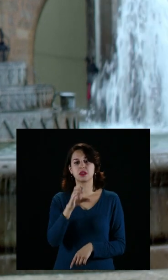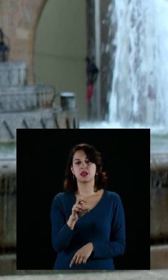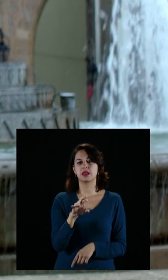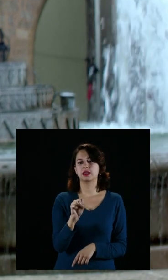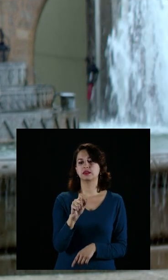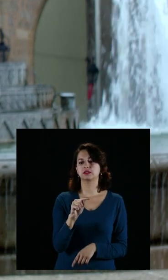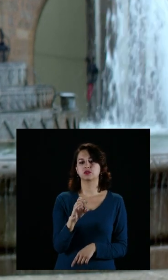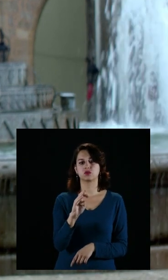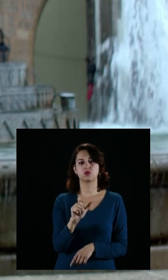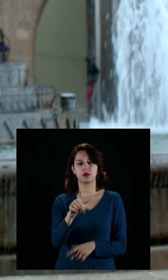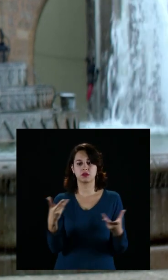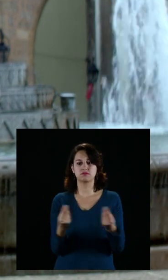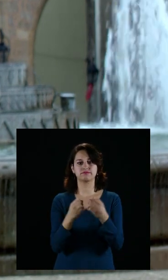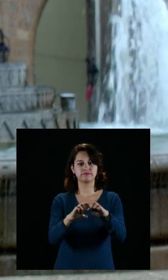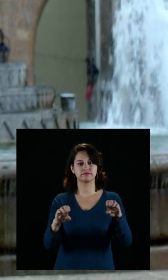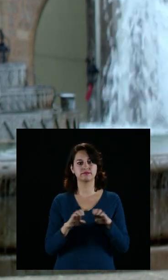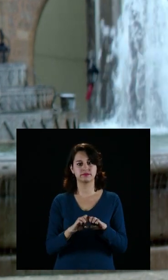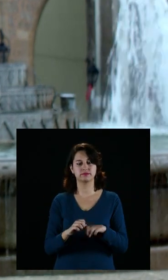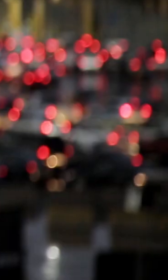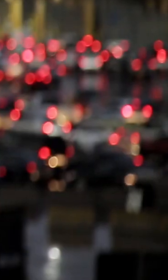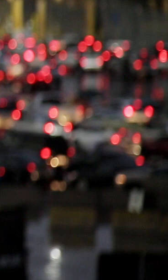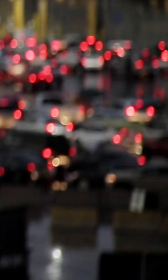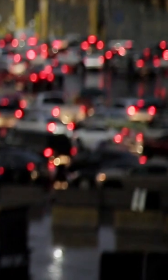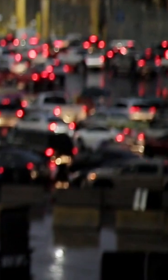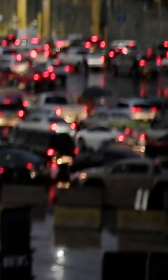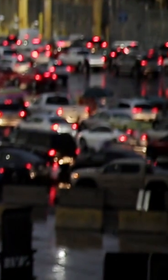de Cristóbal Arias. Somos un equipo.